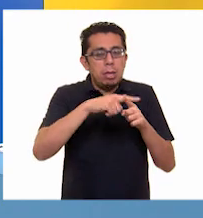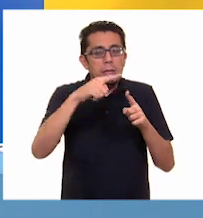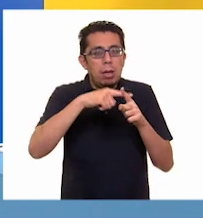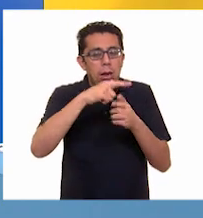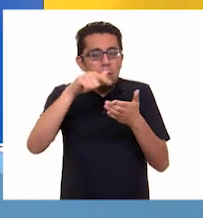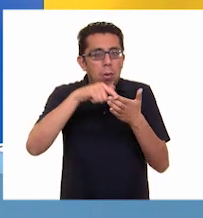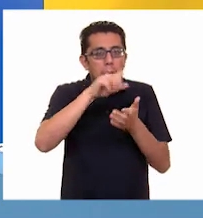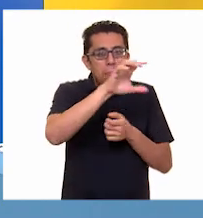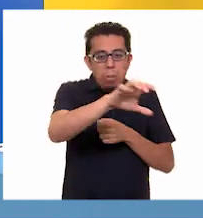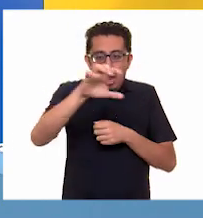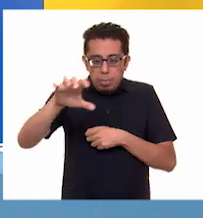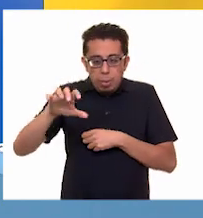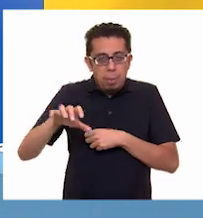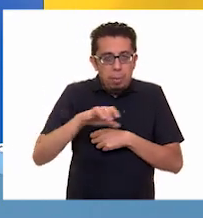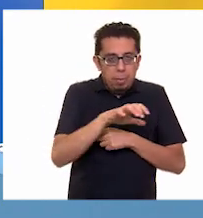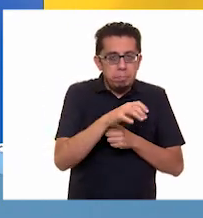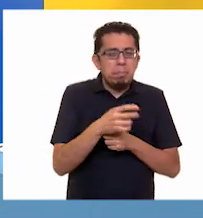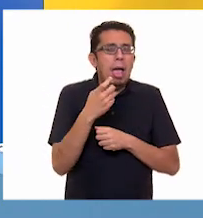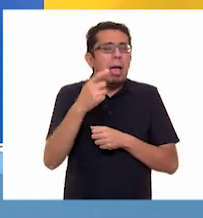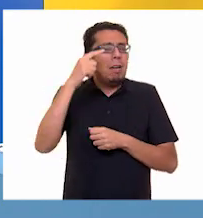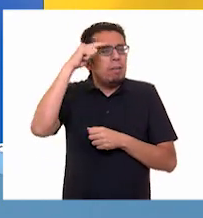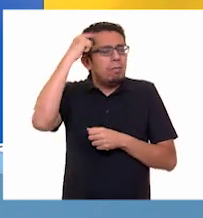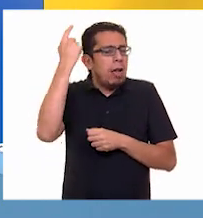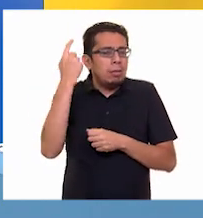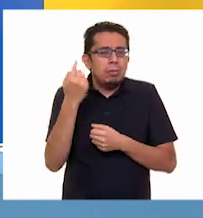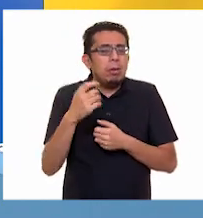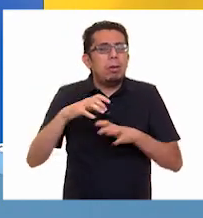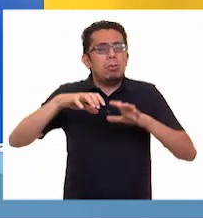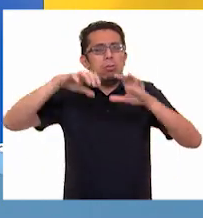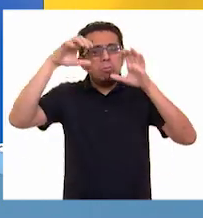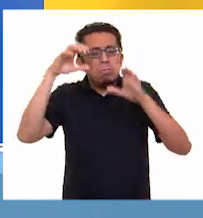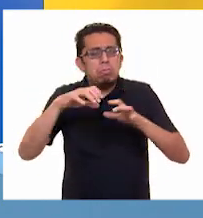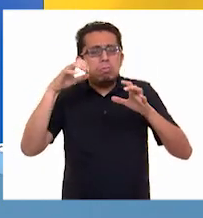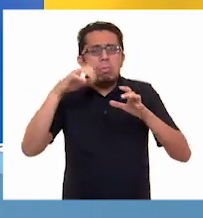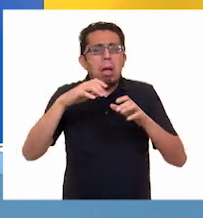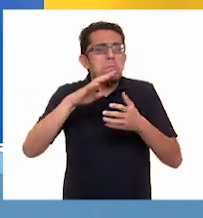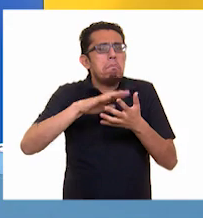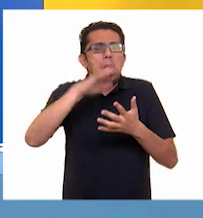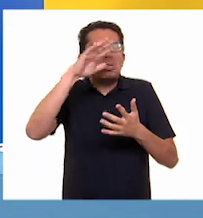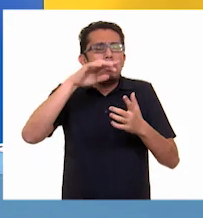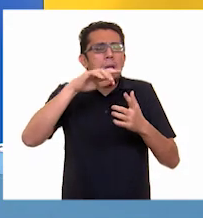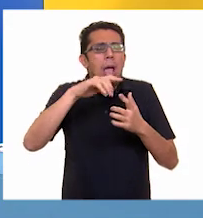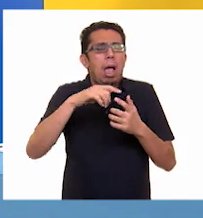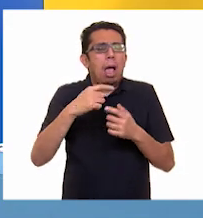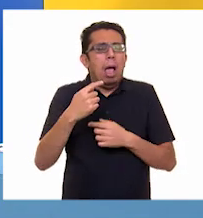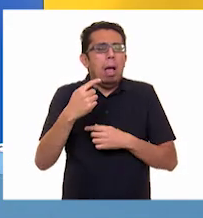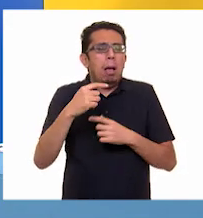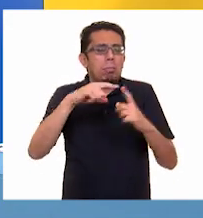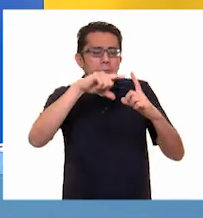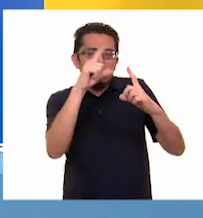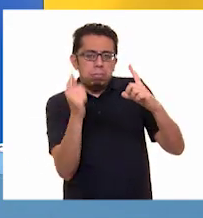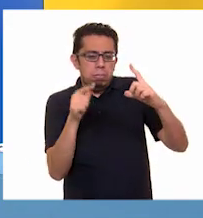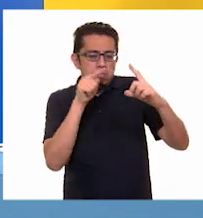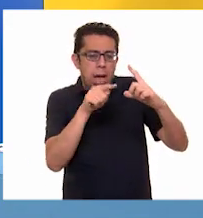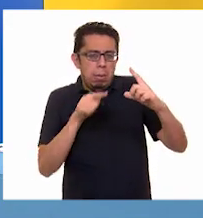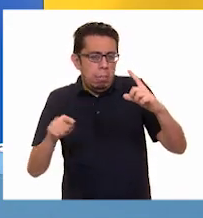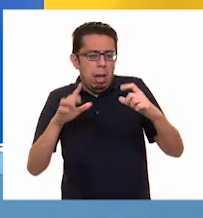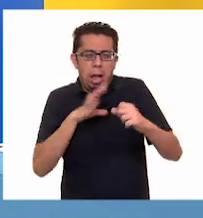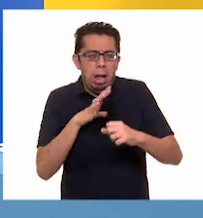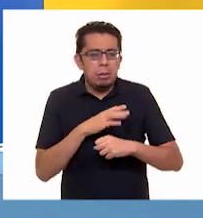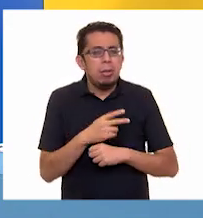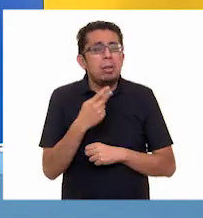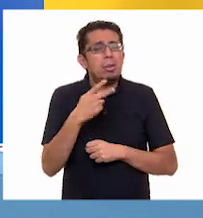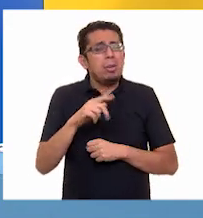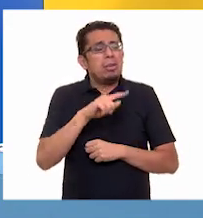Esto es fácil, pues las precipitaciones ocurren en la mayoría del territorio mexicano, aunque ahora que recuerdo, se convierten en